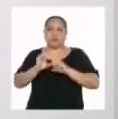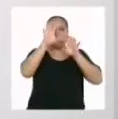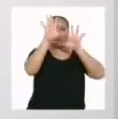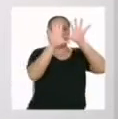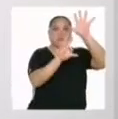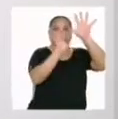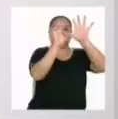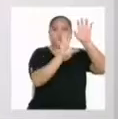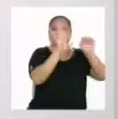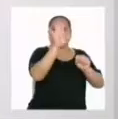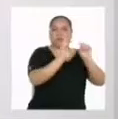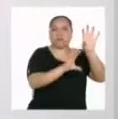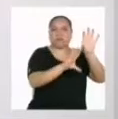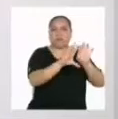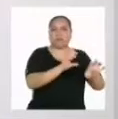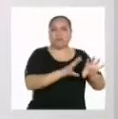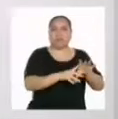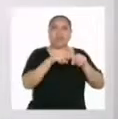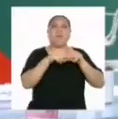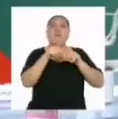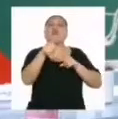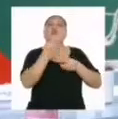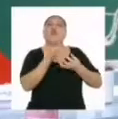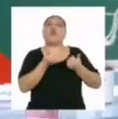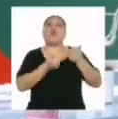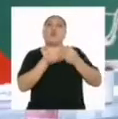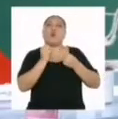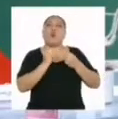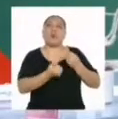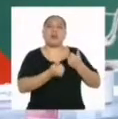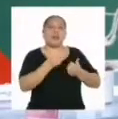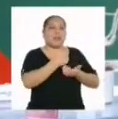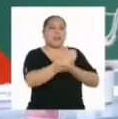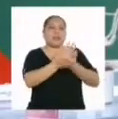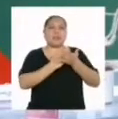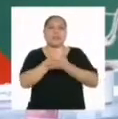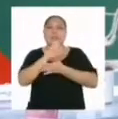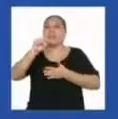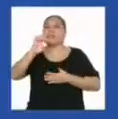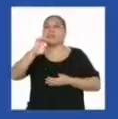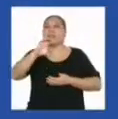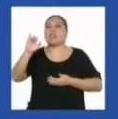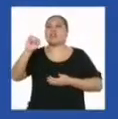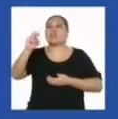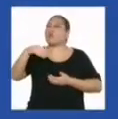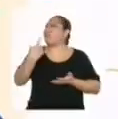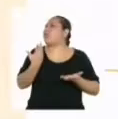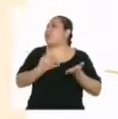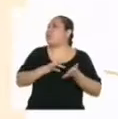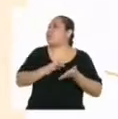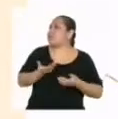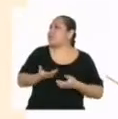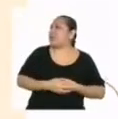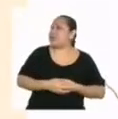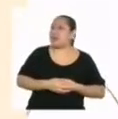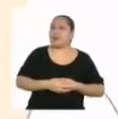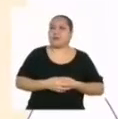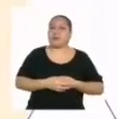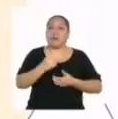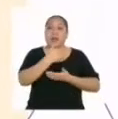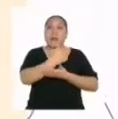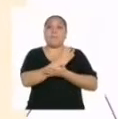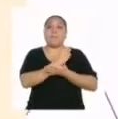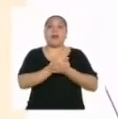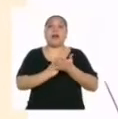que estén diseñadas tus secciones. ¿Qué son las secciones exactamente? Son